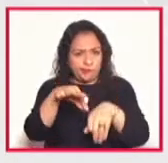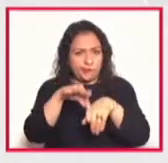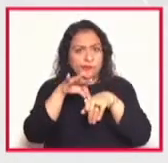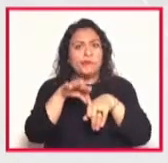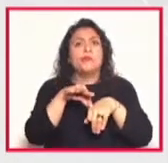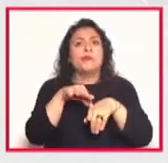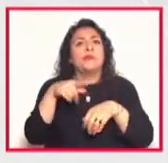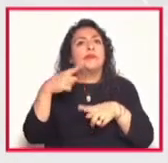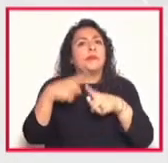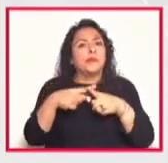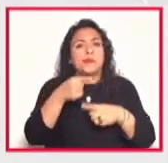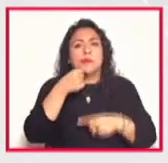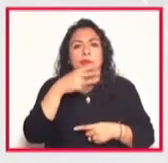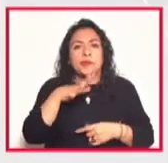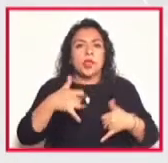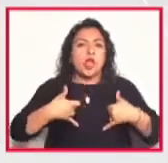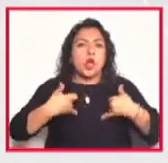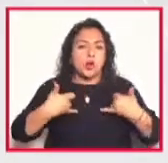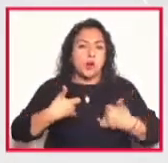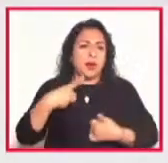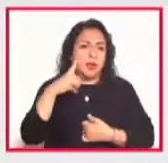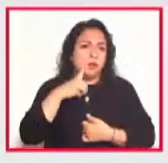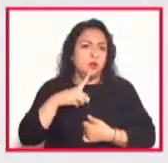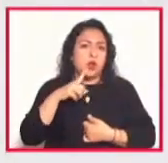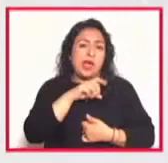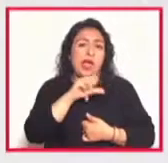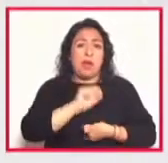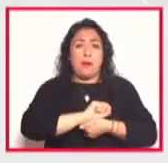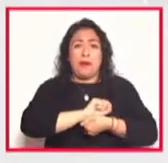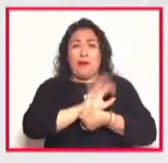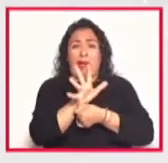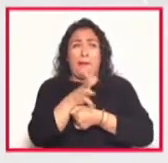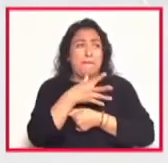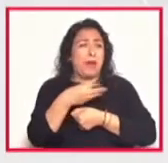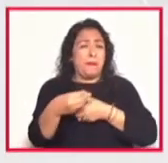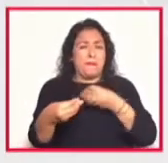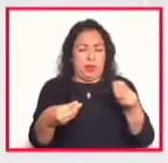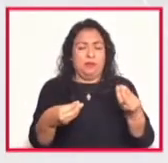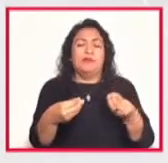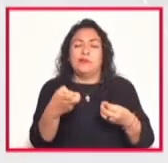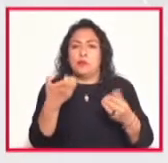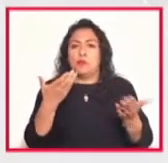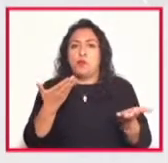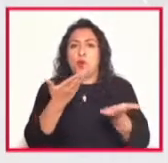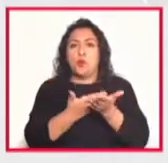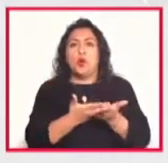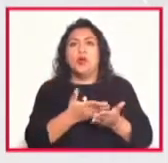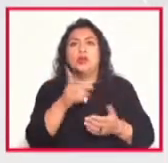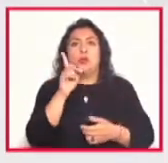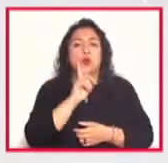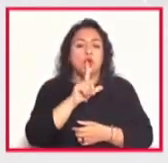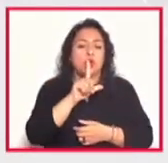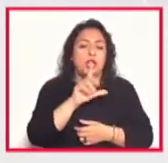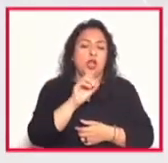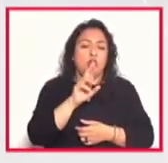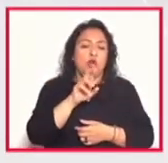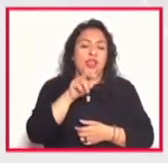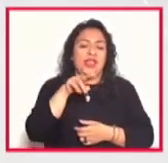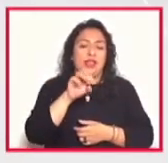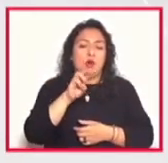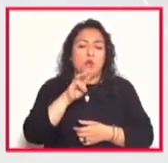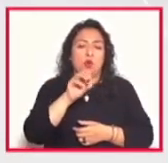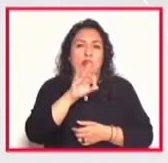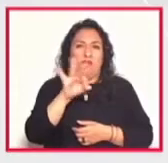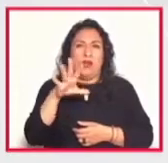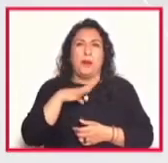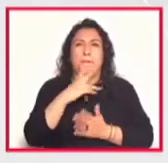las niñas jóvenes y mujeres en la pandemia por el coronavirus es la propuesta del artista Lorena Wolfer en su proyecto Diarias